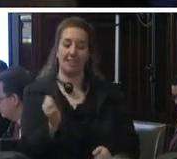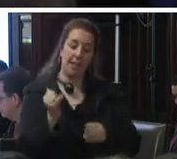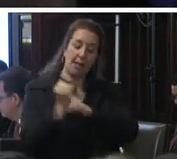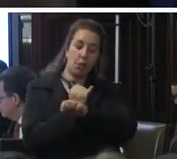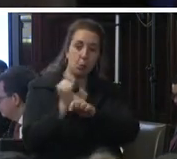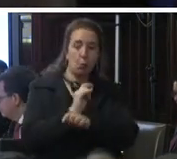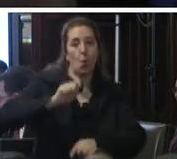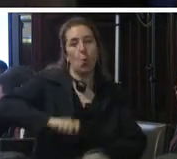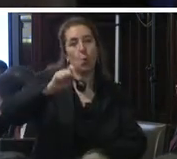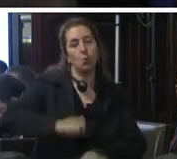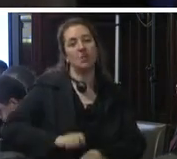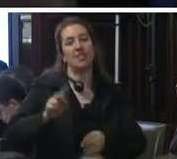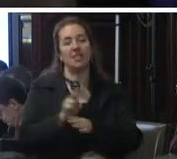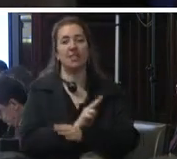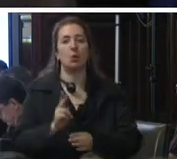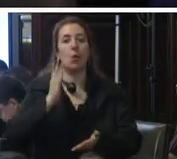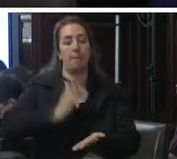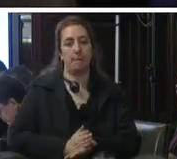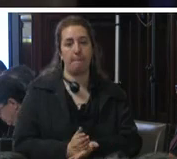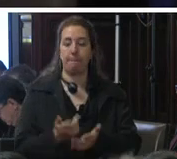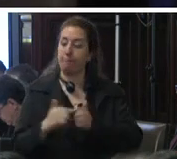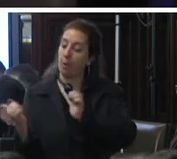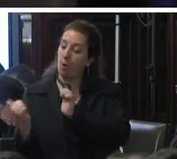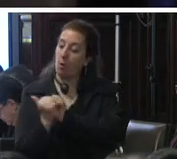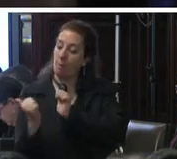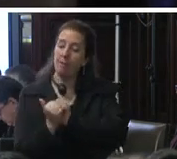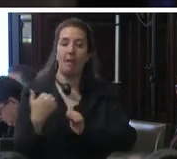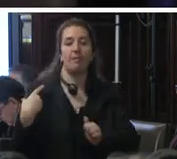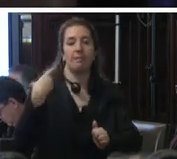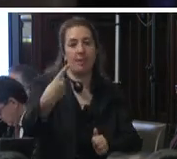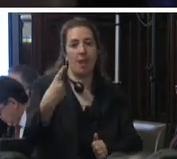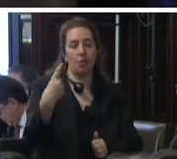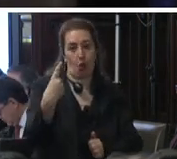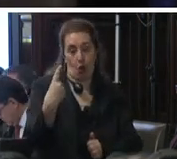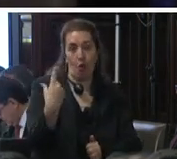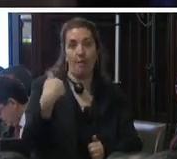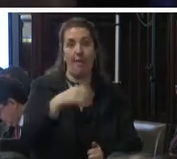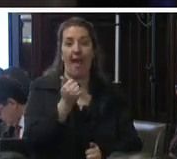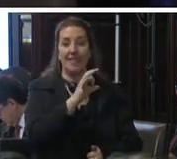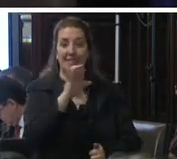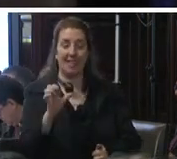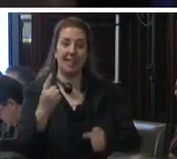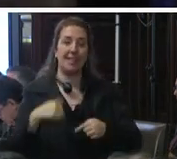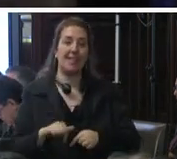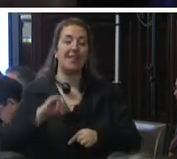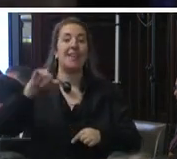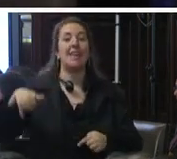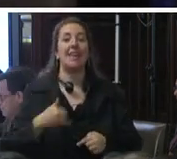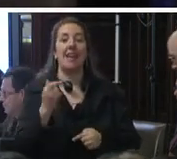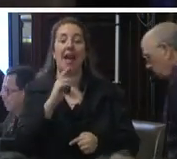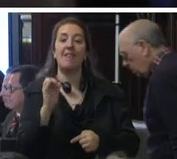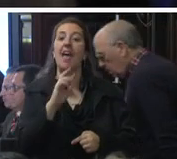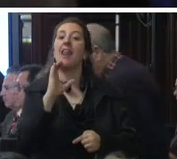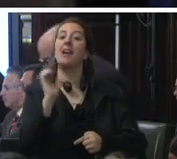me acompañan en esta mesa josé luis gutierrez román director ejecutivo de as ilegal hace y javier carrasco solís director